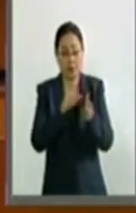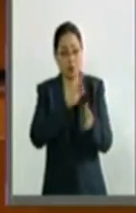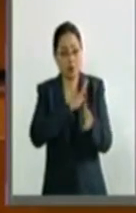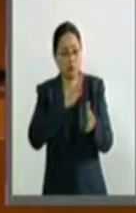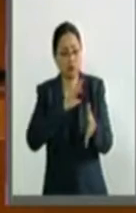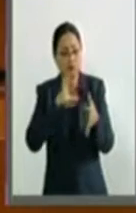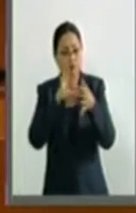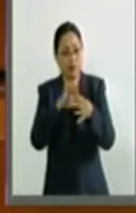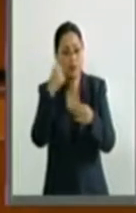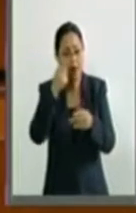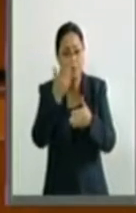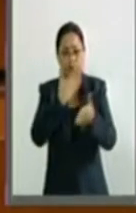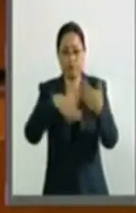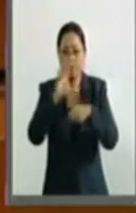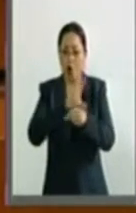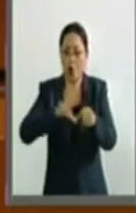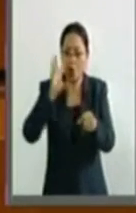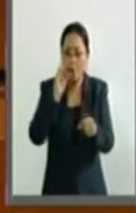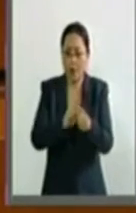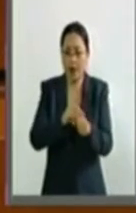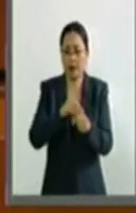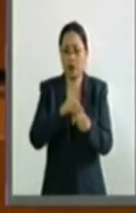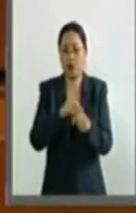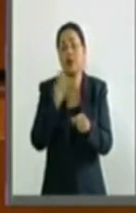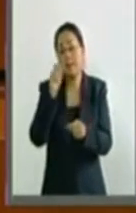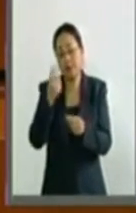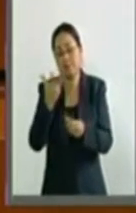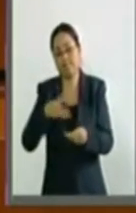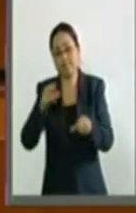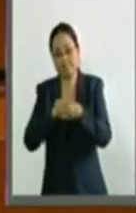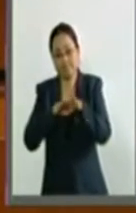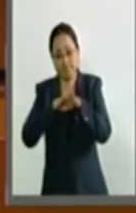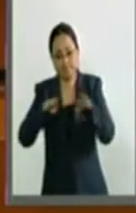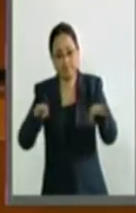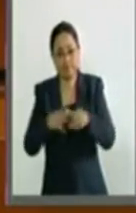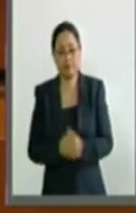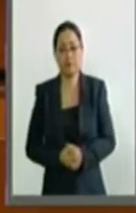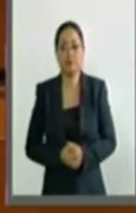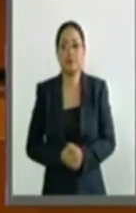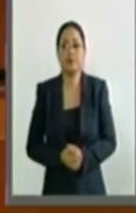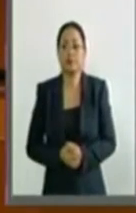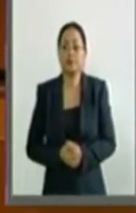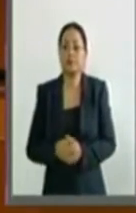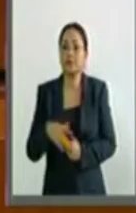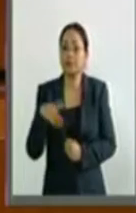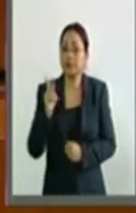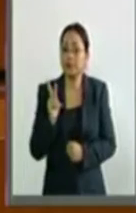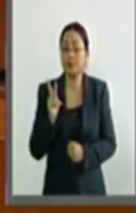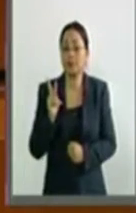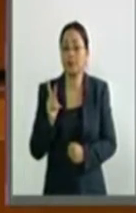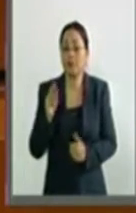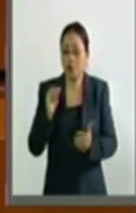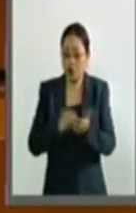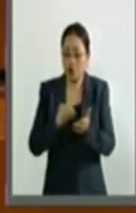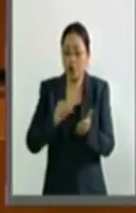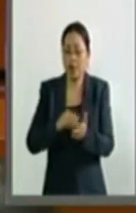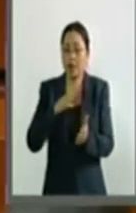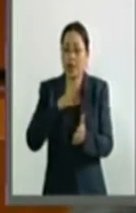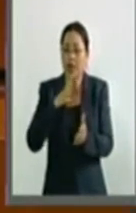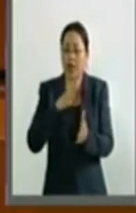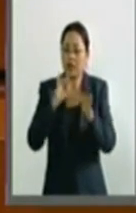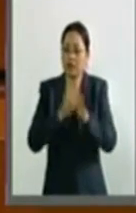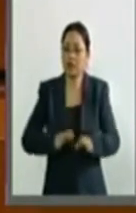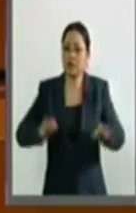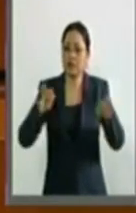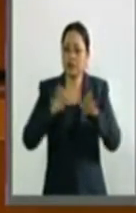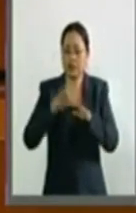a su desarrollo integral e inclusión. Sin embargo, aún persiste una brecha importante